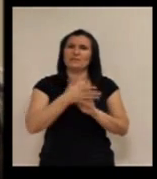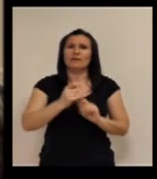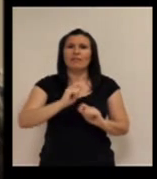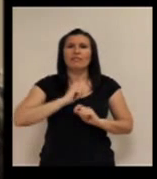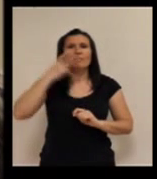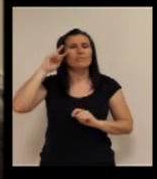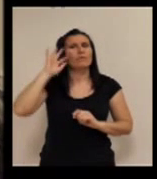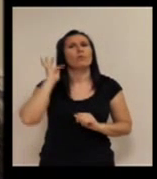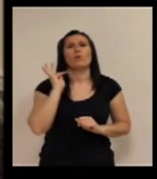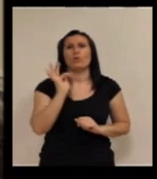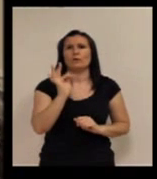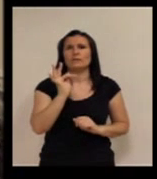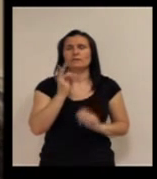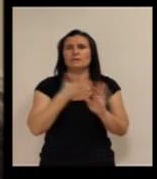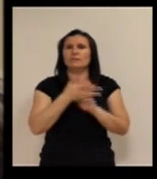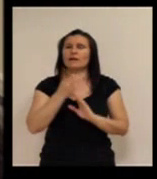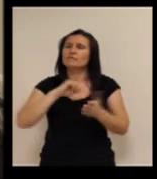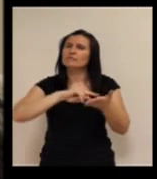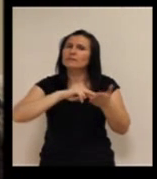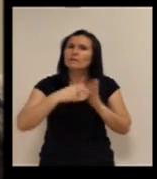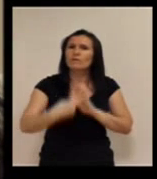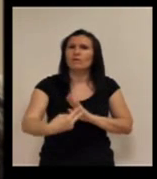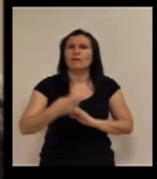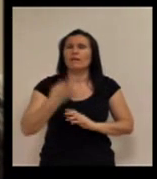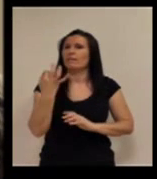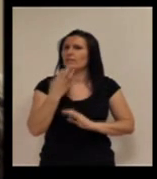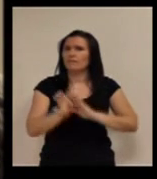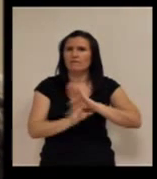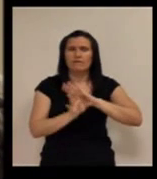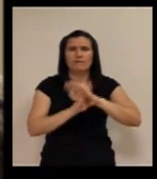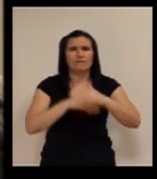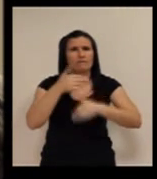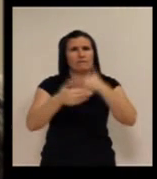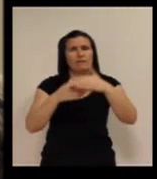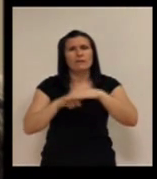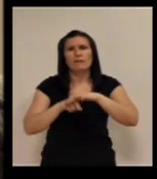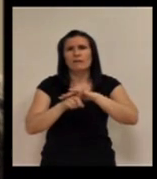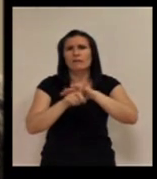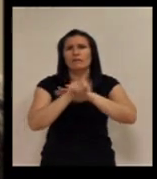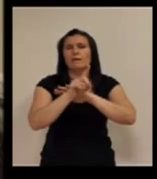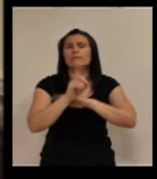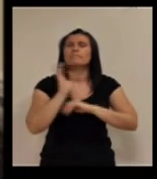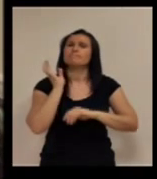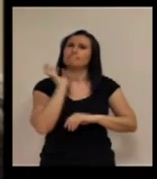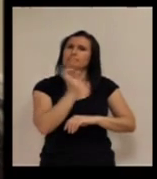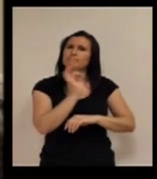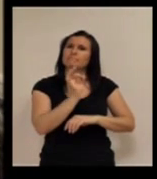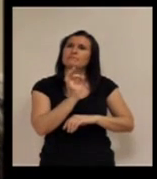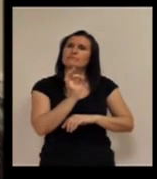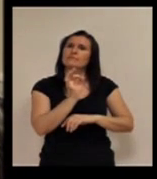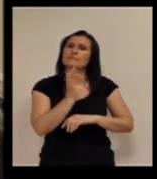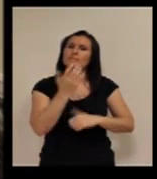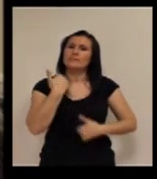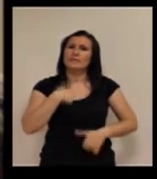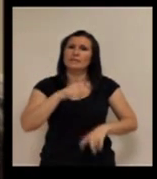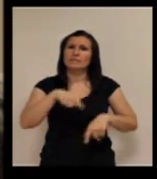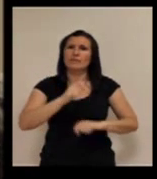positiva, que la tecnología tiene que continuar evolucionando, pero bueno, ciertamente ha permitido la